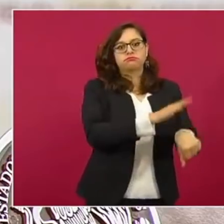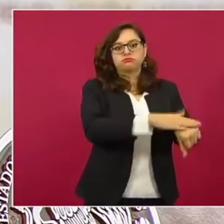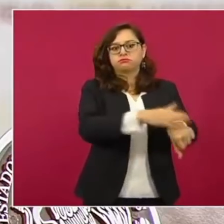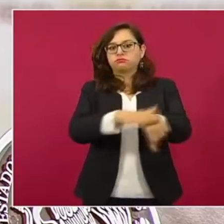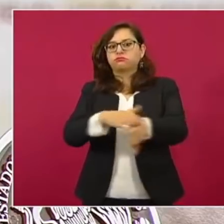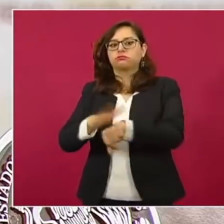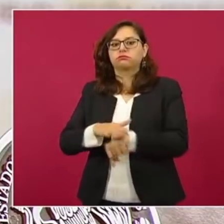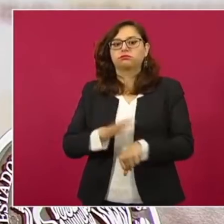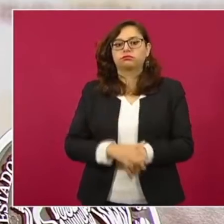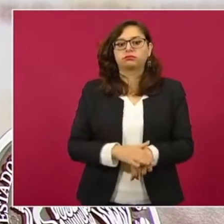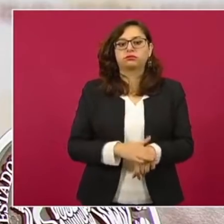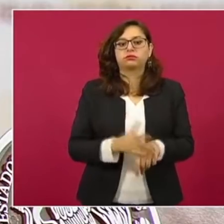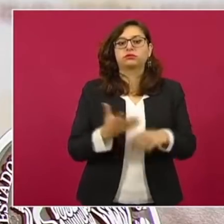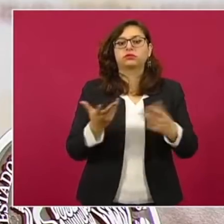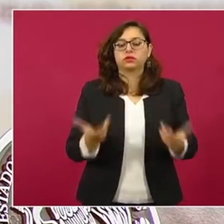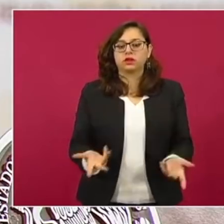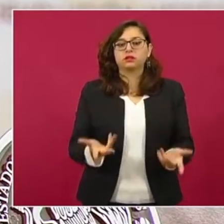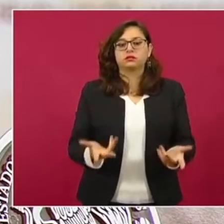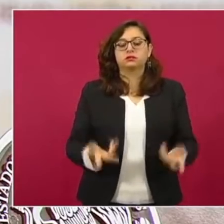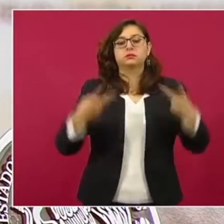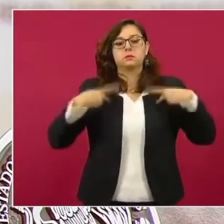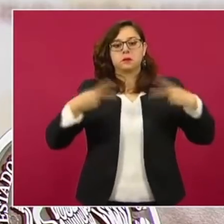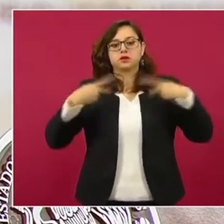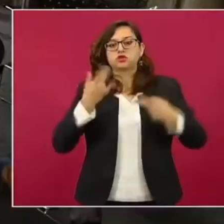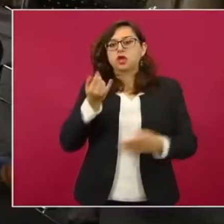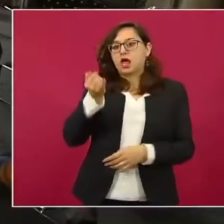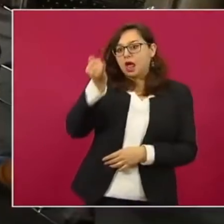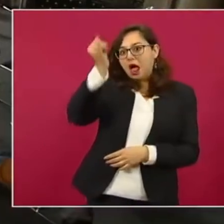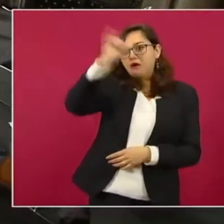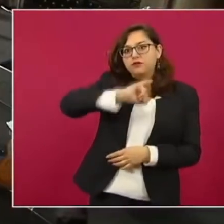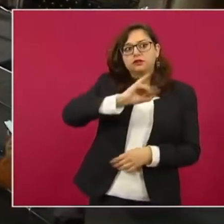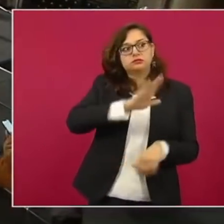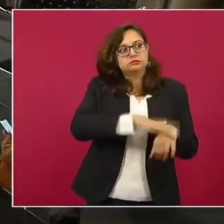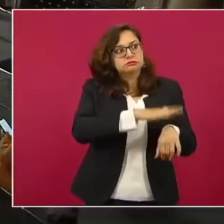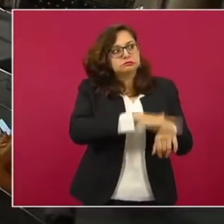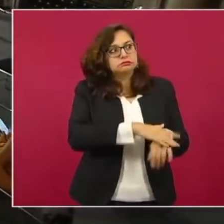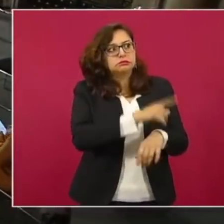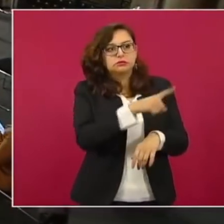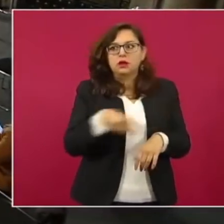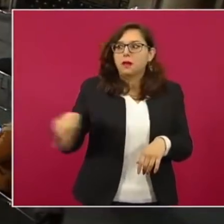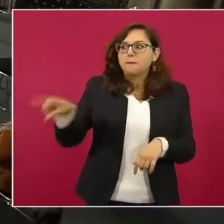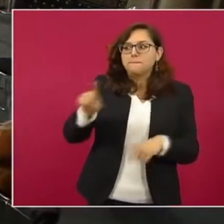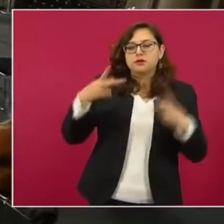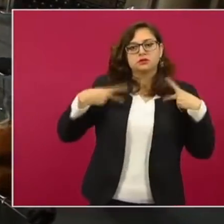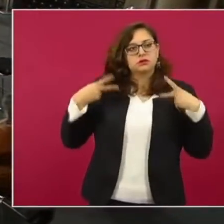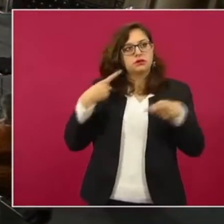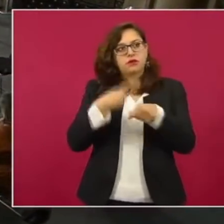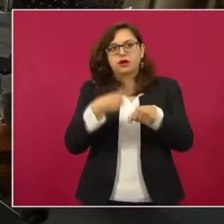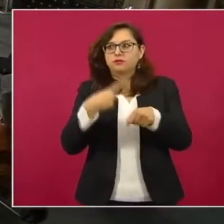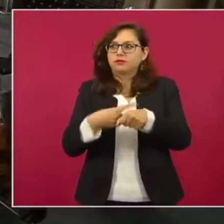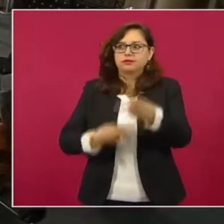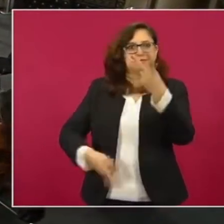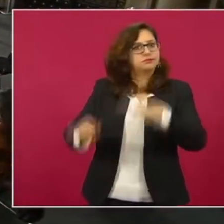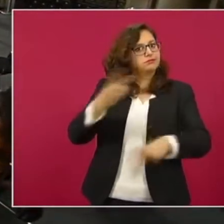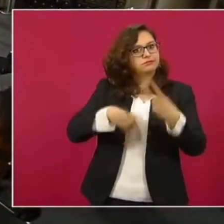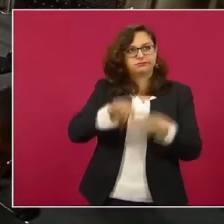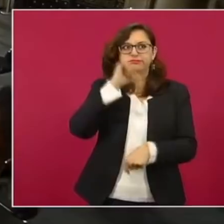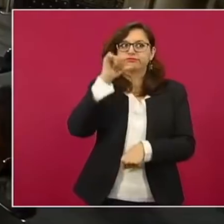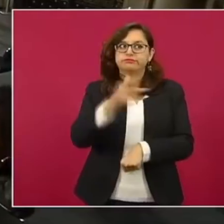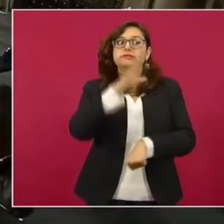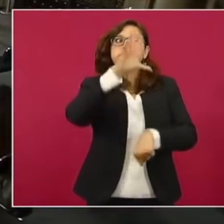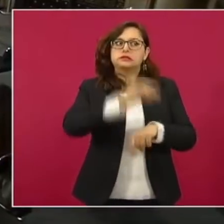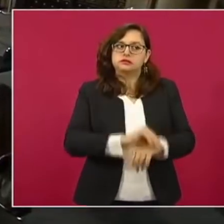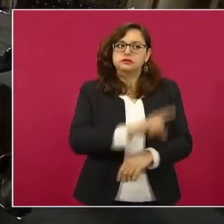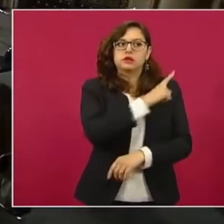ver con hacer un llamado a los empleadores para el reconocimiento del permiso COVID. Este instrumento